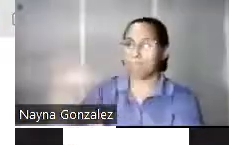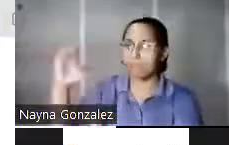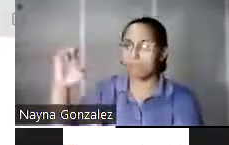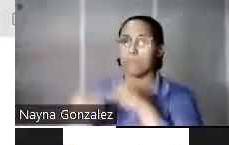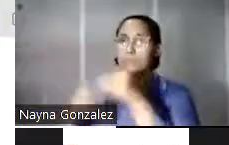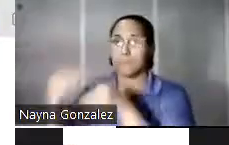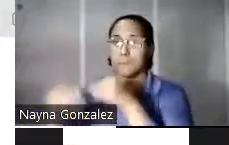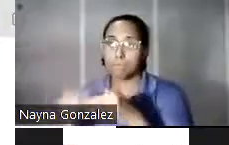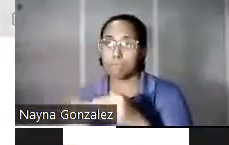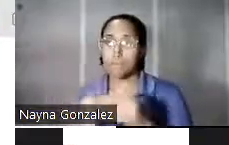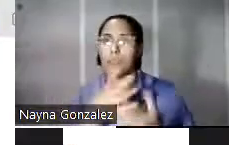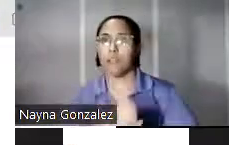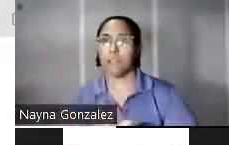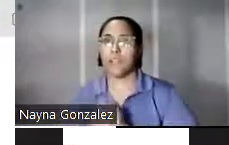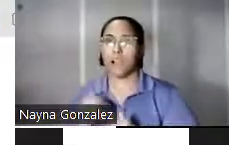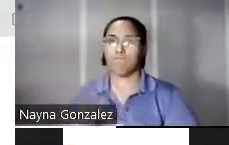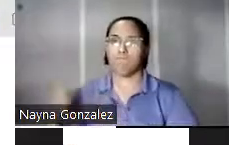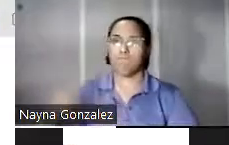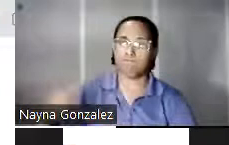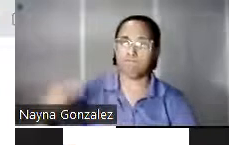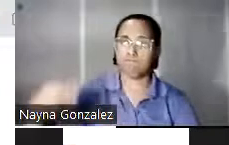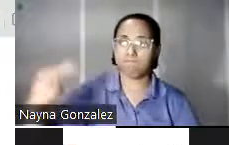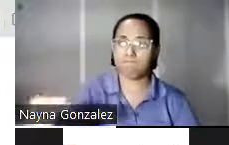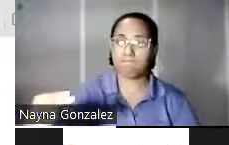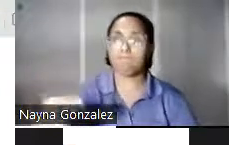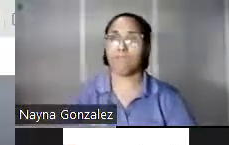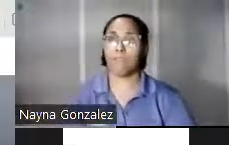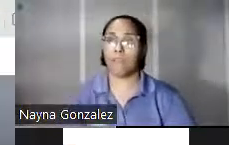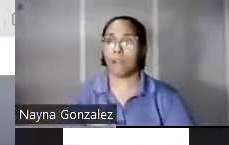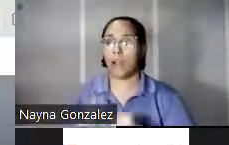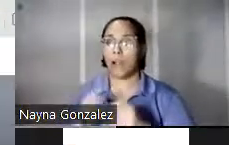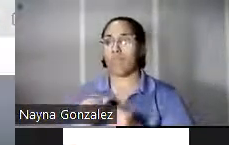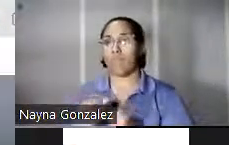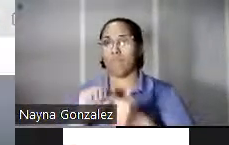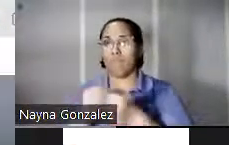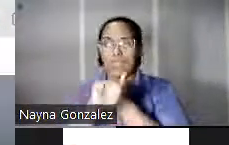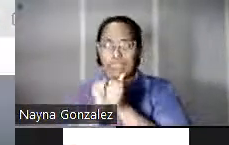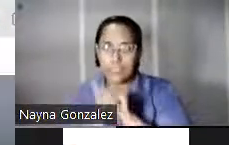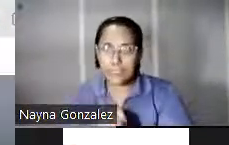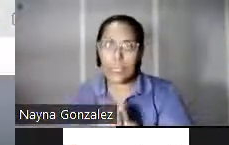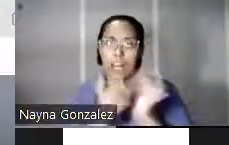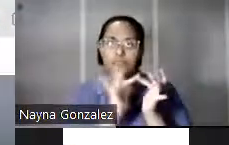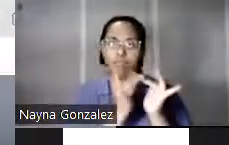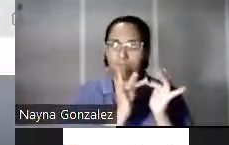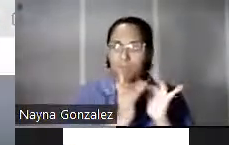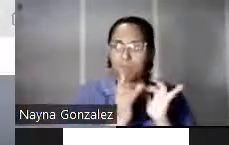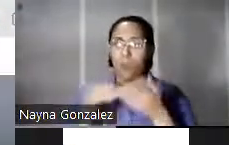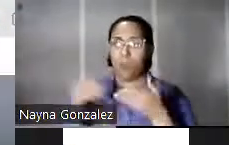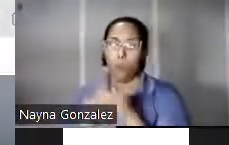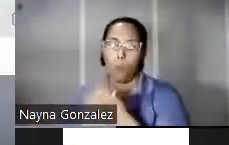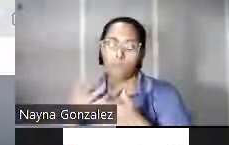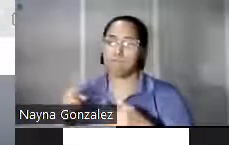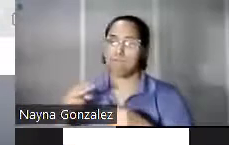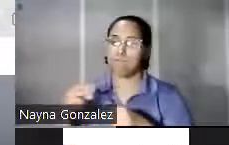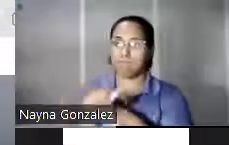aceleró sus pasos con respecto a la adaptación a la digitalidad, a las nuevas prácticas de